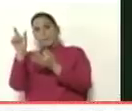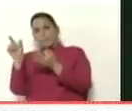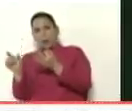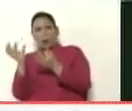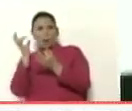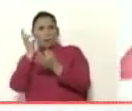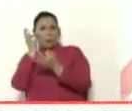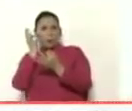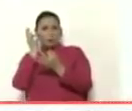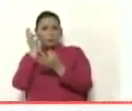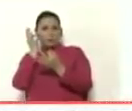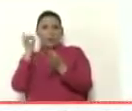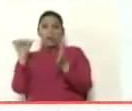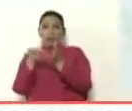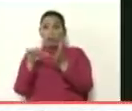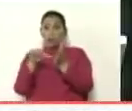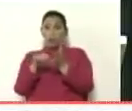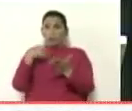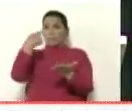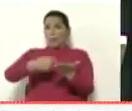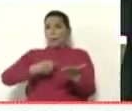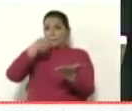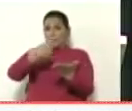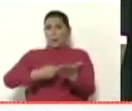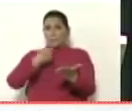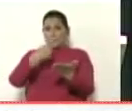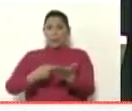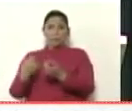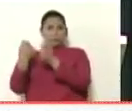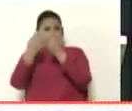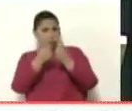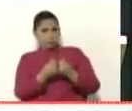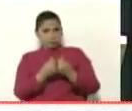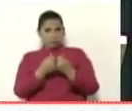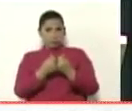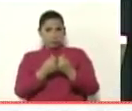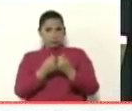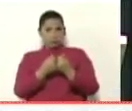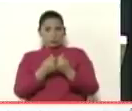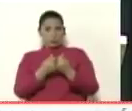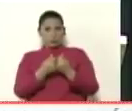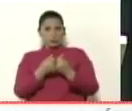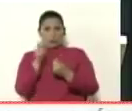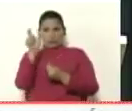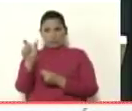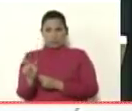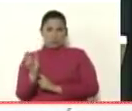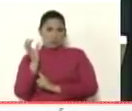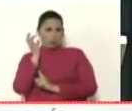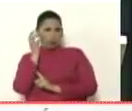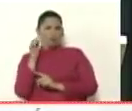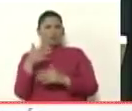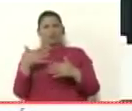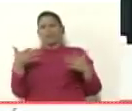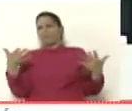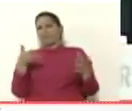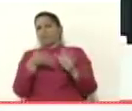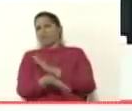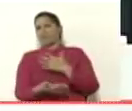allí donde le estaban depositando los fondos a esta señora Barrera. ¿Los fondos para qué?